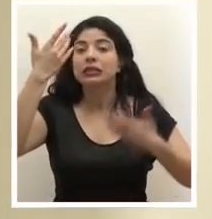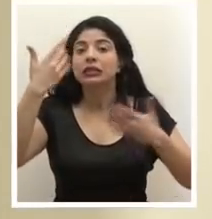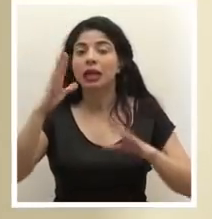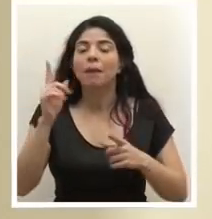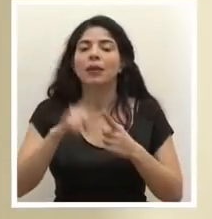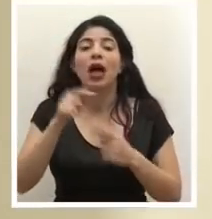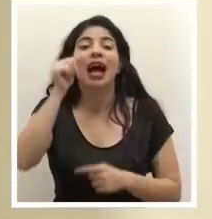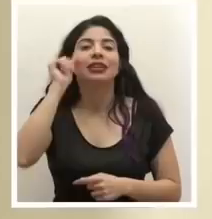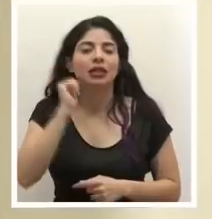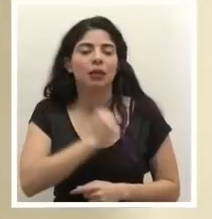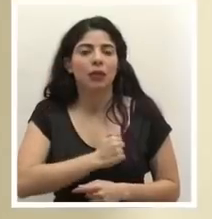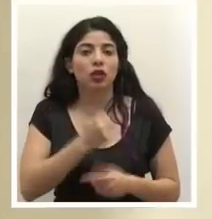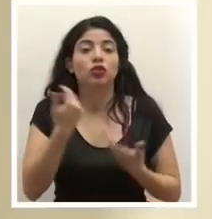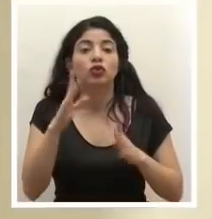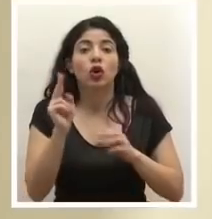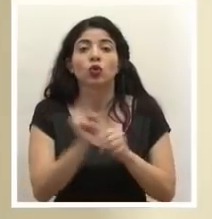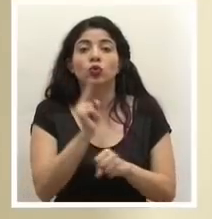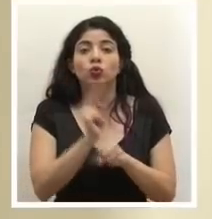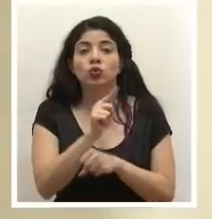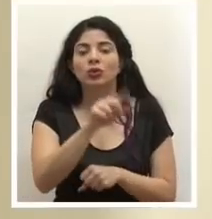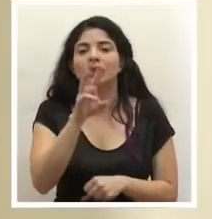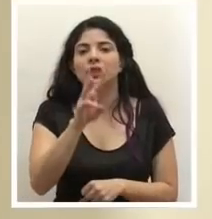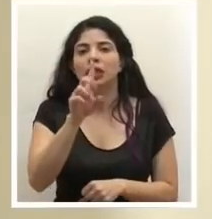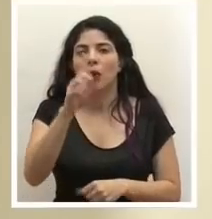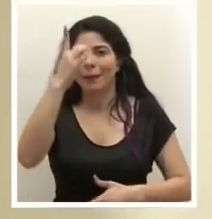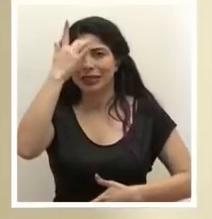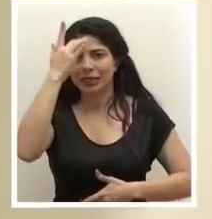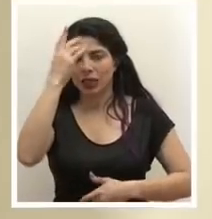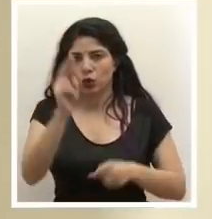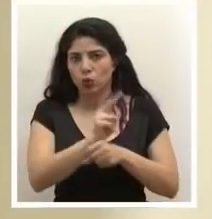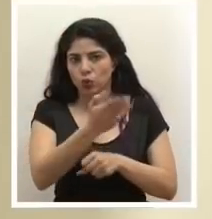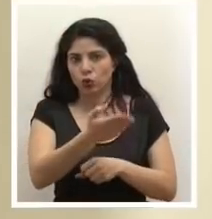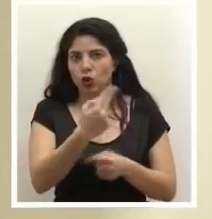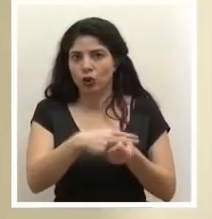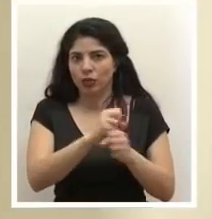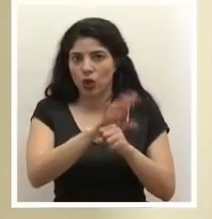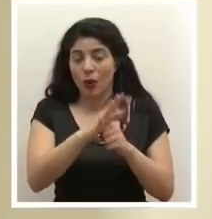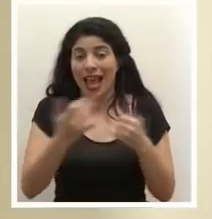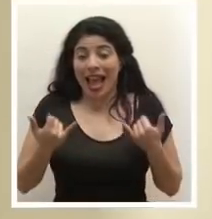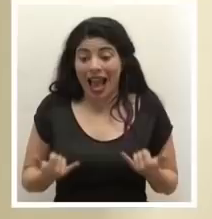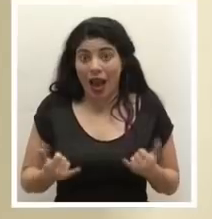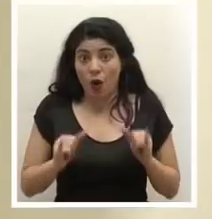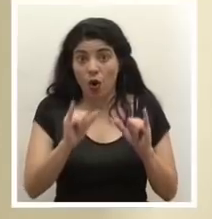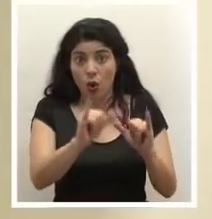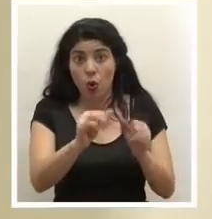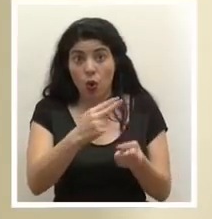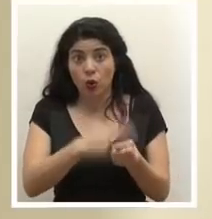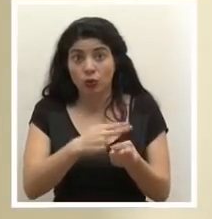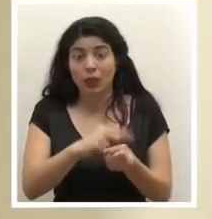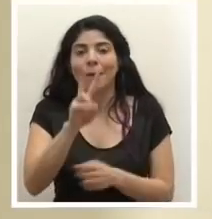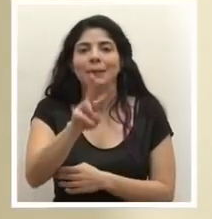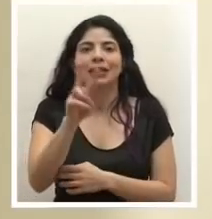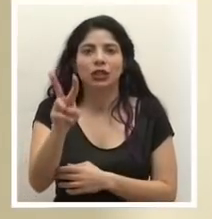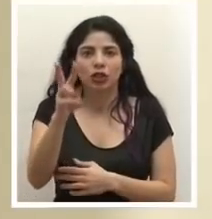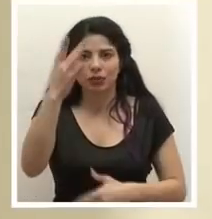perdón, al día de ayer 61 pacientes en SEACO, y hoy se encuentran en el hospital 22